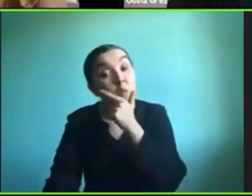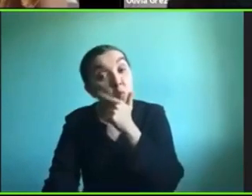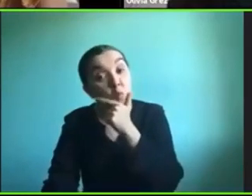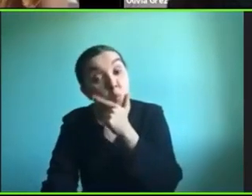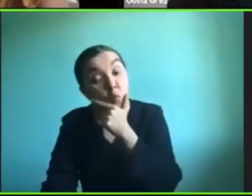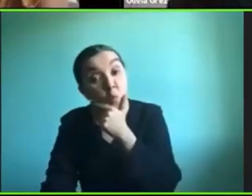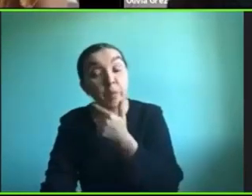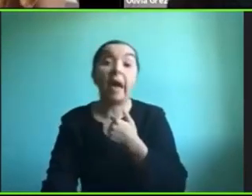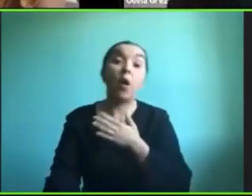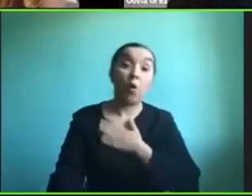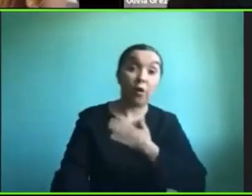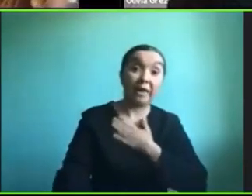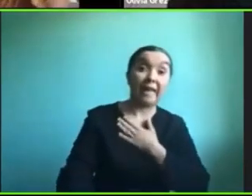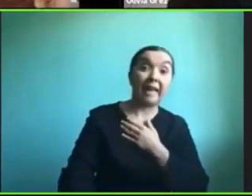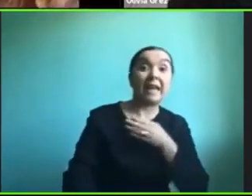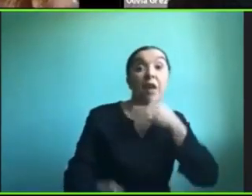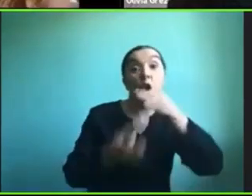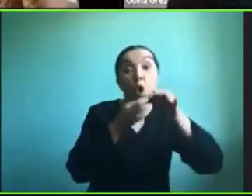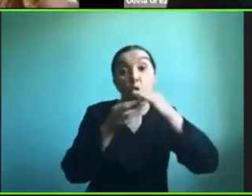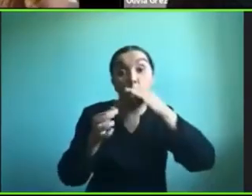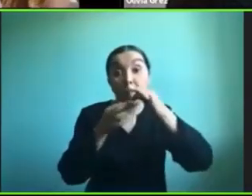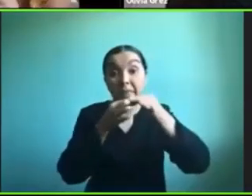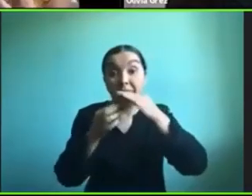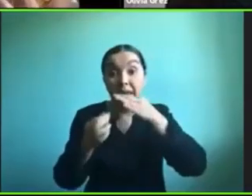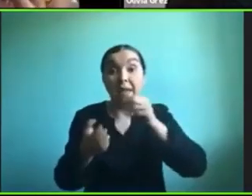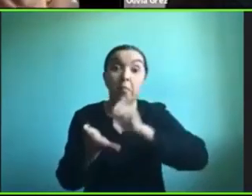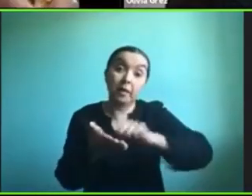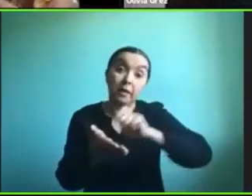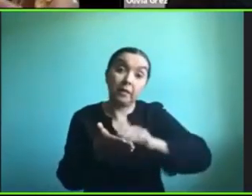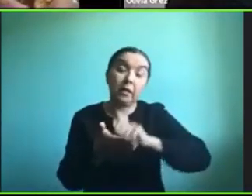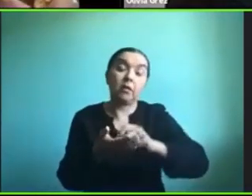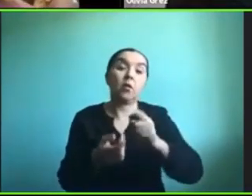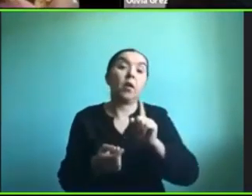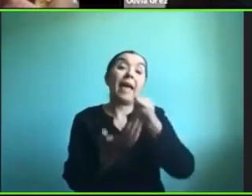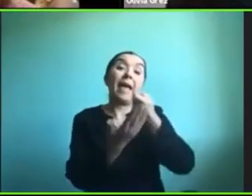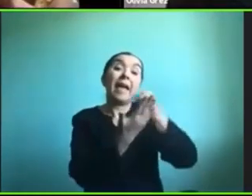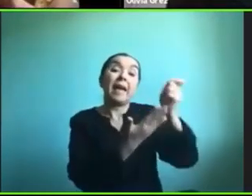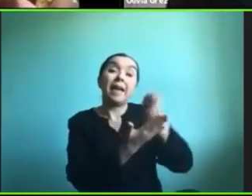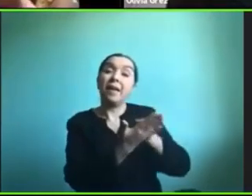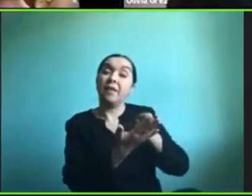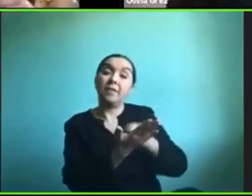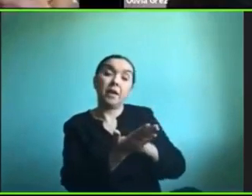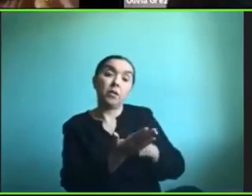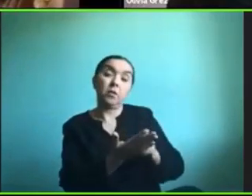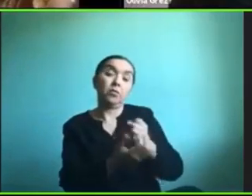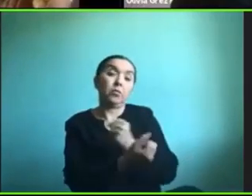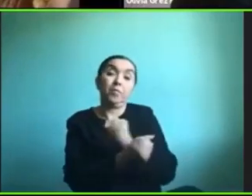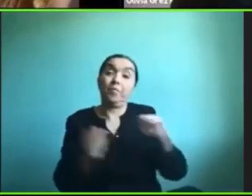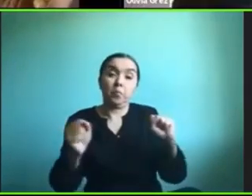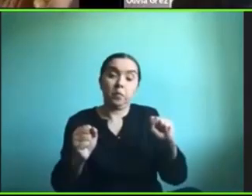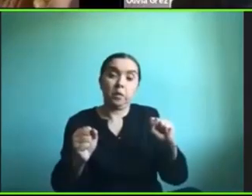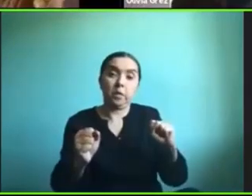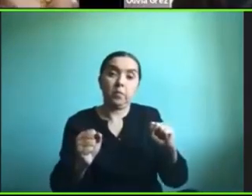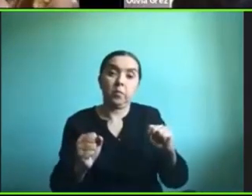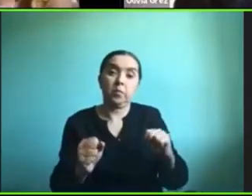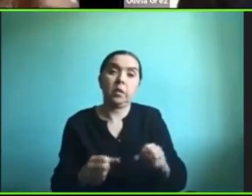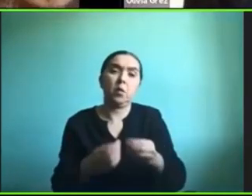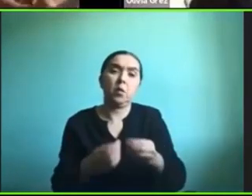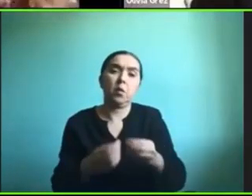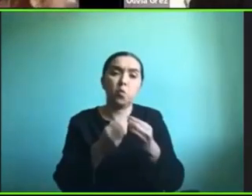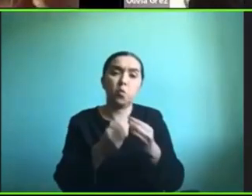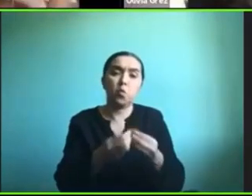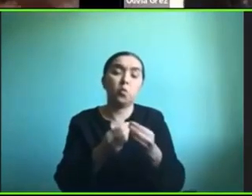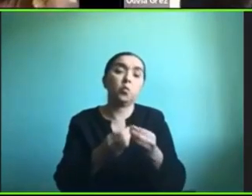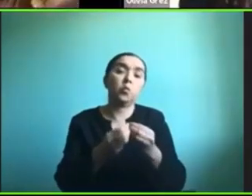pueden escribir lo que no podríamos hacer es toda la parte de evaluación porque tenemos nosotros como muchos equipos de apoyos tecnológicos